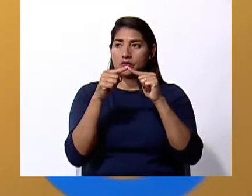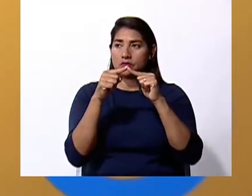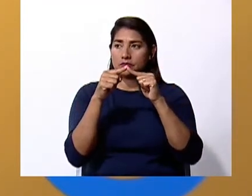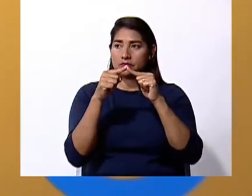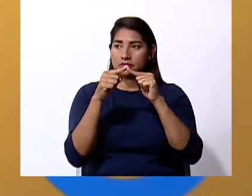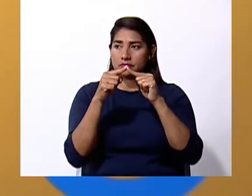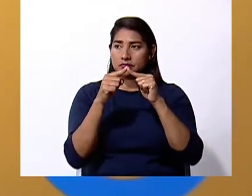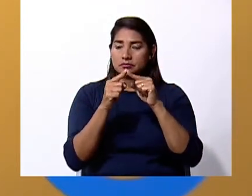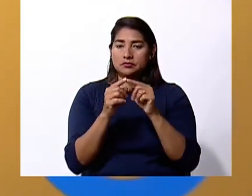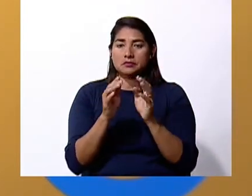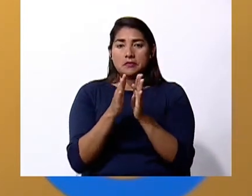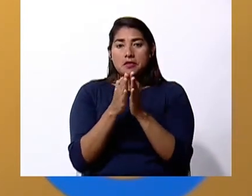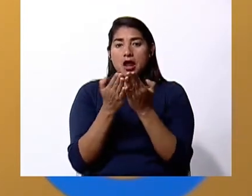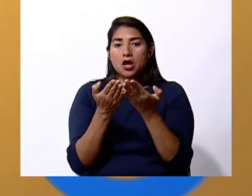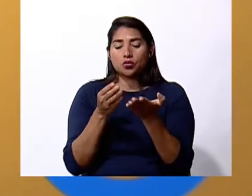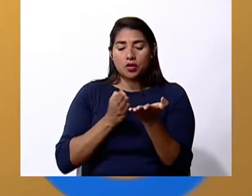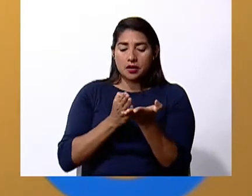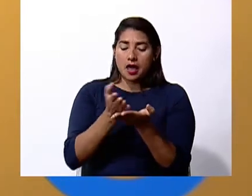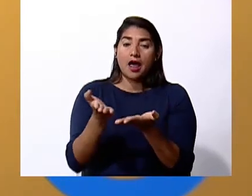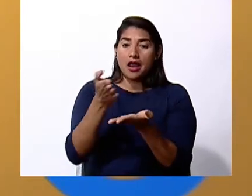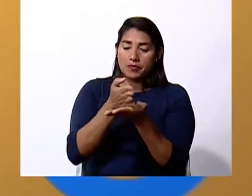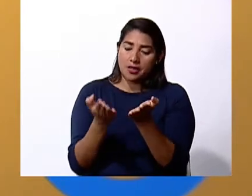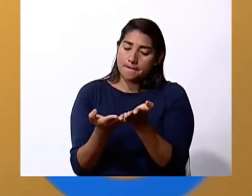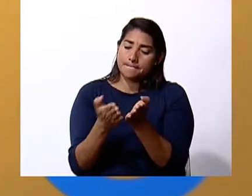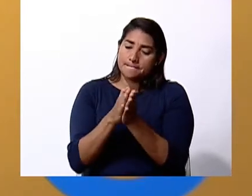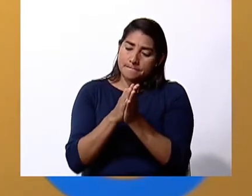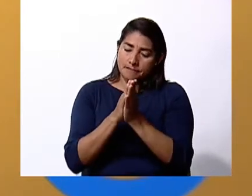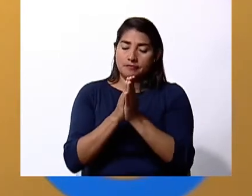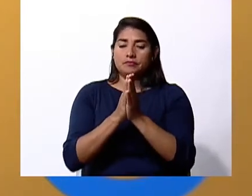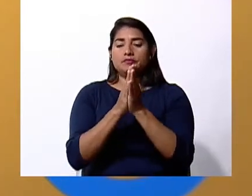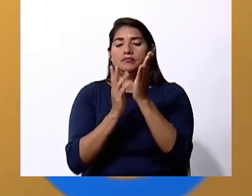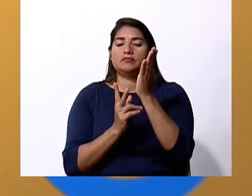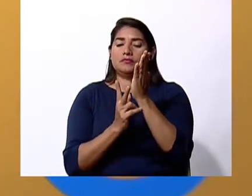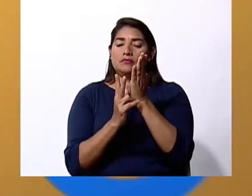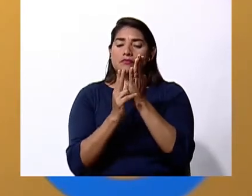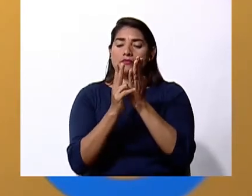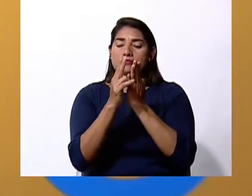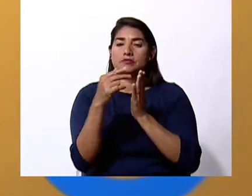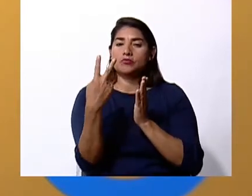Doblas a la mitad la cartulina para que de una vez recortas las dos.